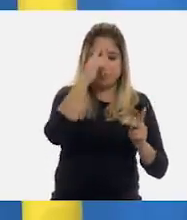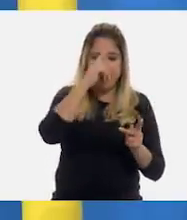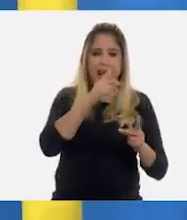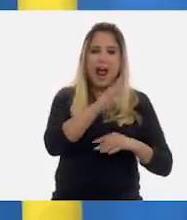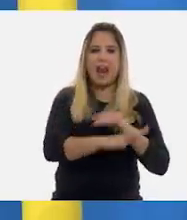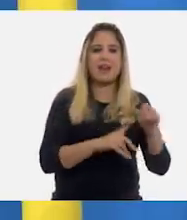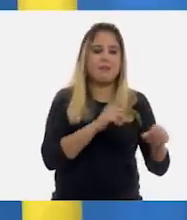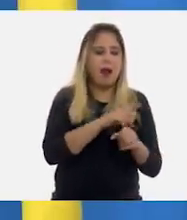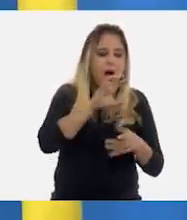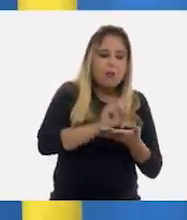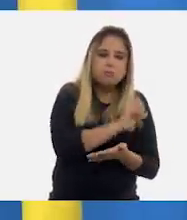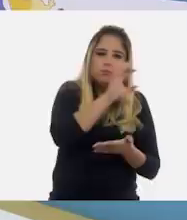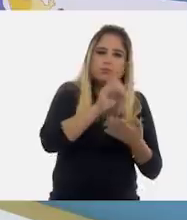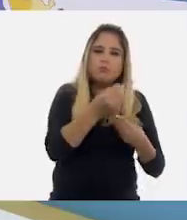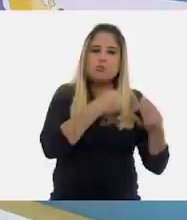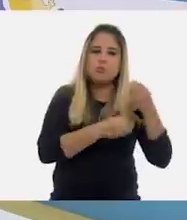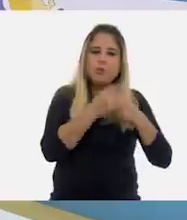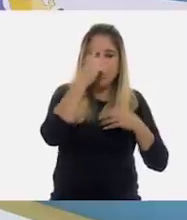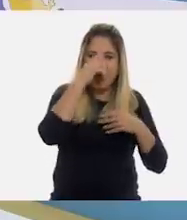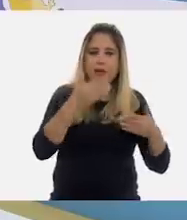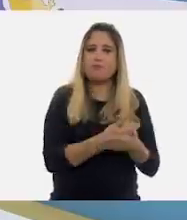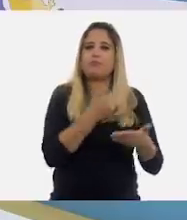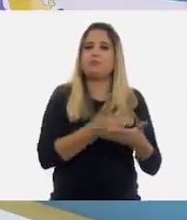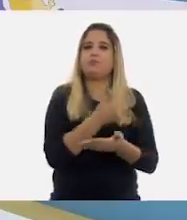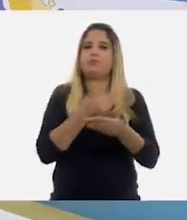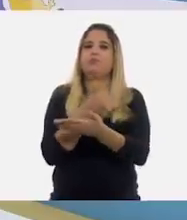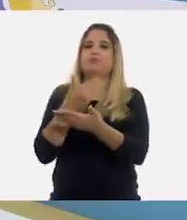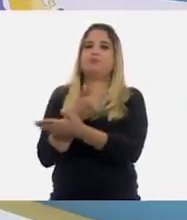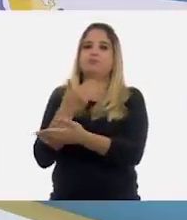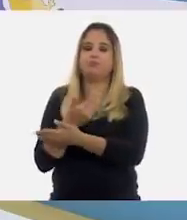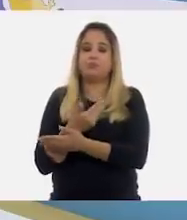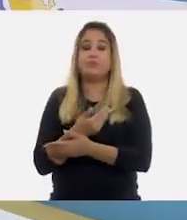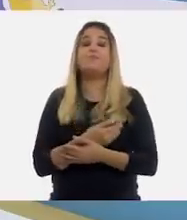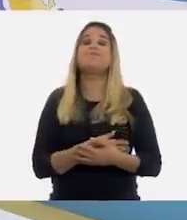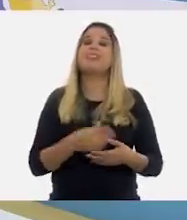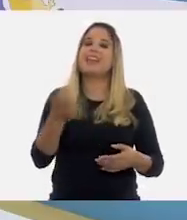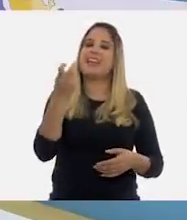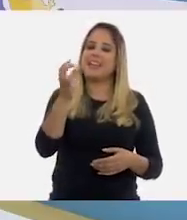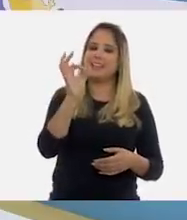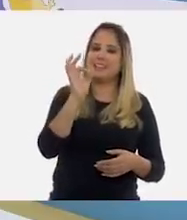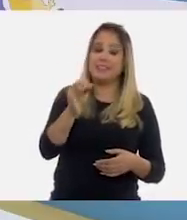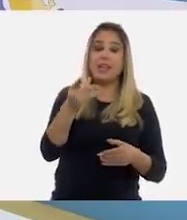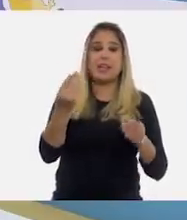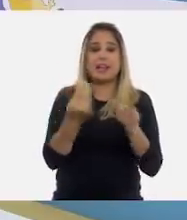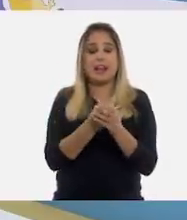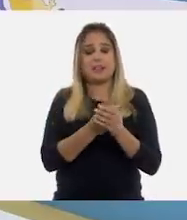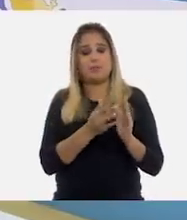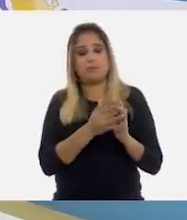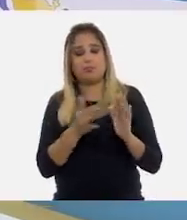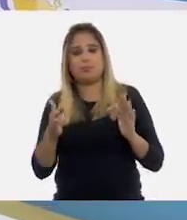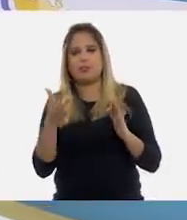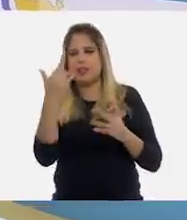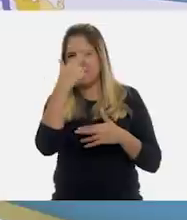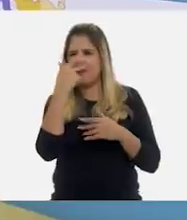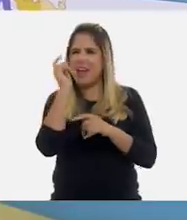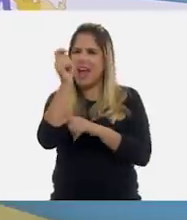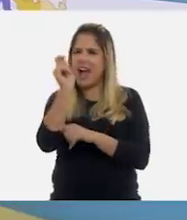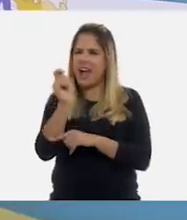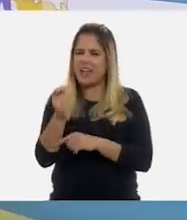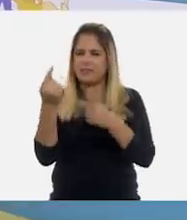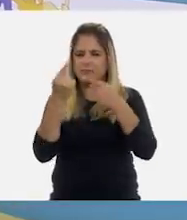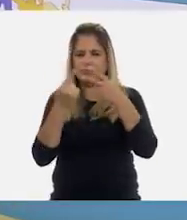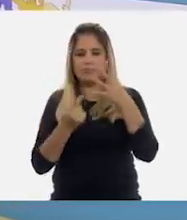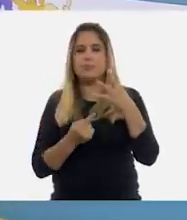ganado, por ejemplo. En efecto, Juan Carlos. Y a lo largo de la clase, revisaremos cada uno de estos aspectos.